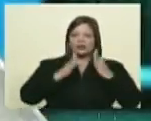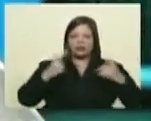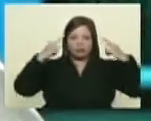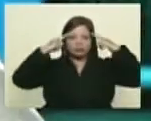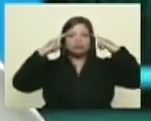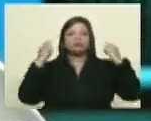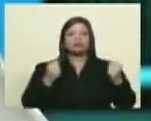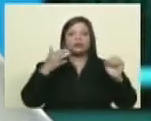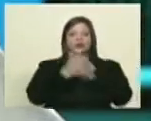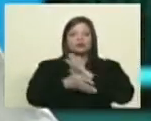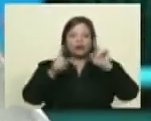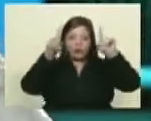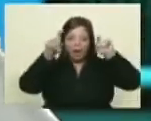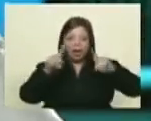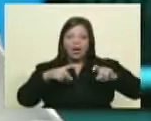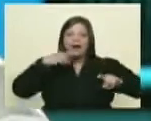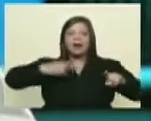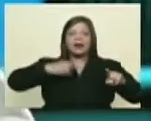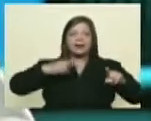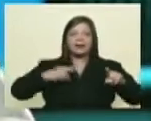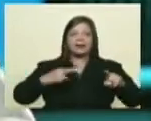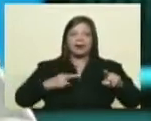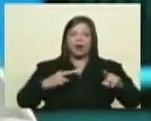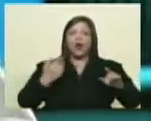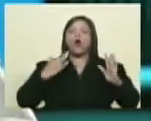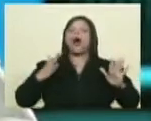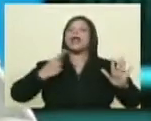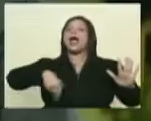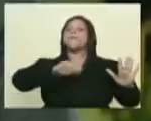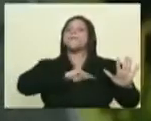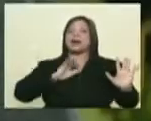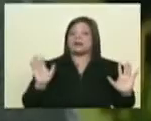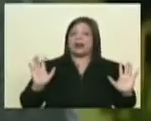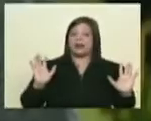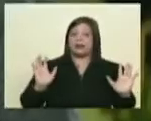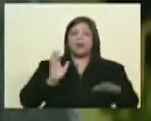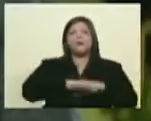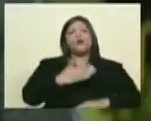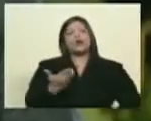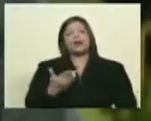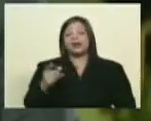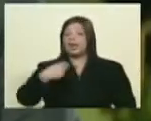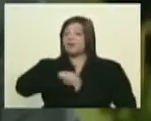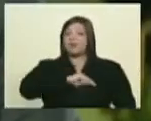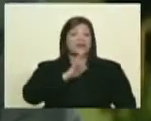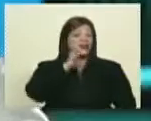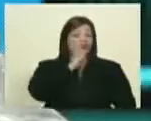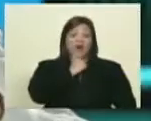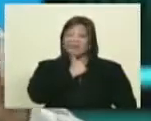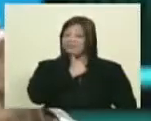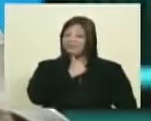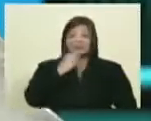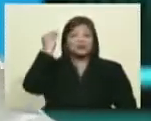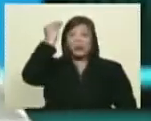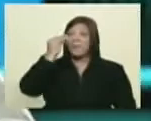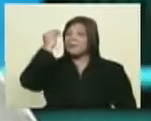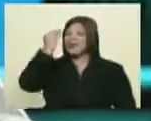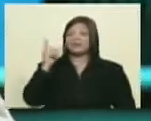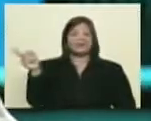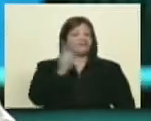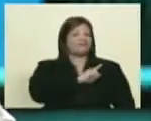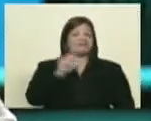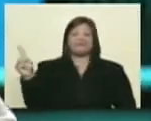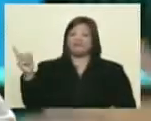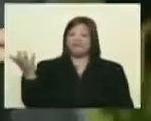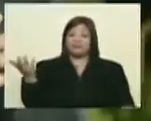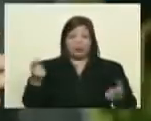que se tiene de análisis de la realidad ya quisiera yo que la tuviera mi pueblo ¿por qué? porque no tenemos la capacidad como para hacer esas lecturas ¿en sí